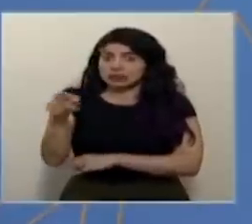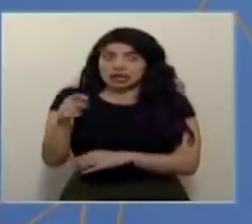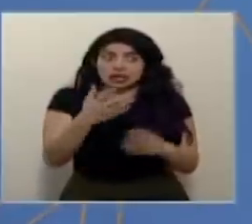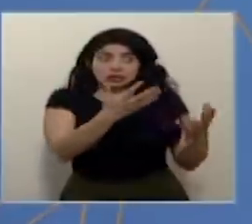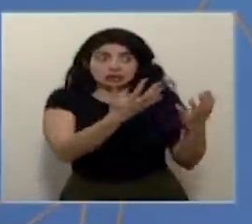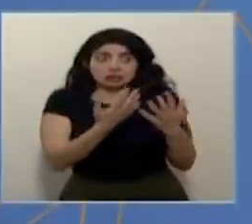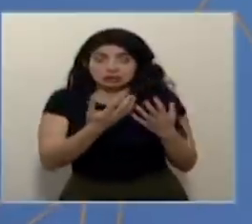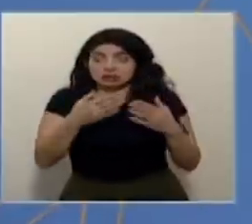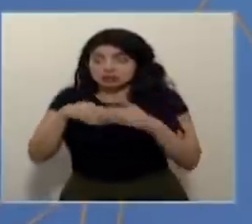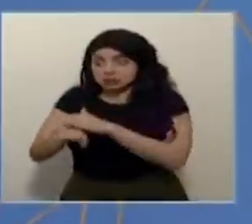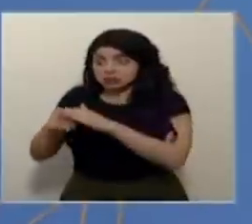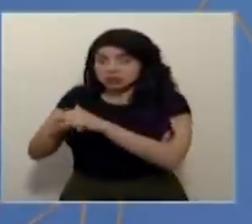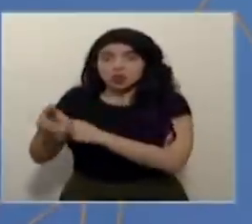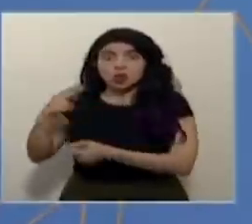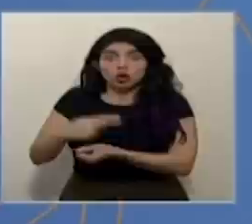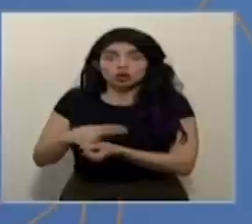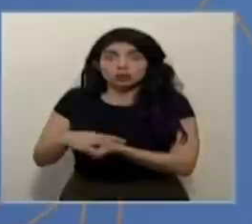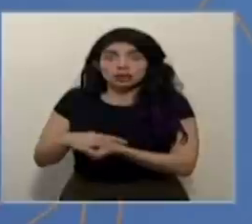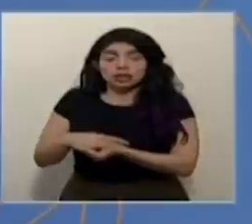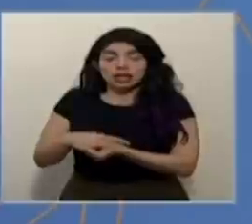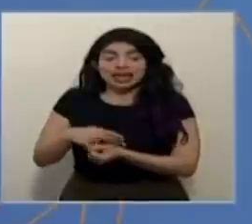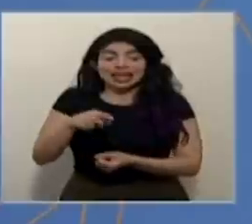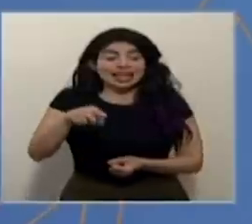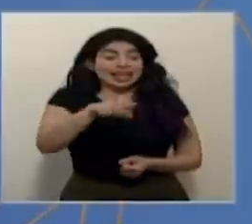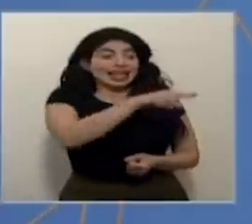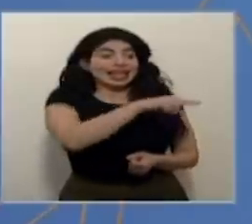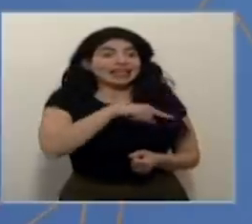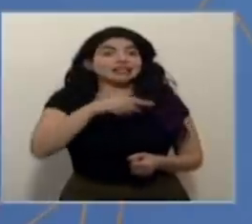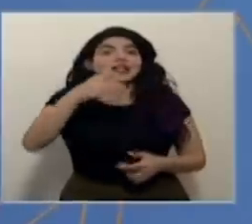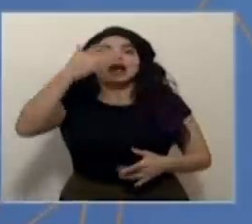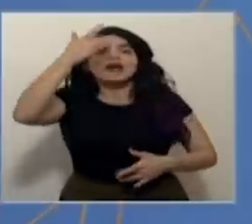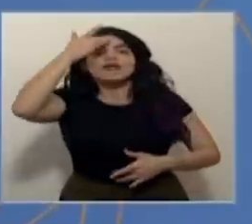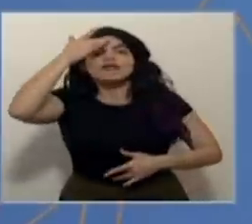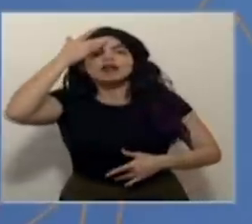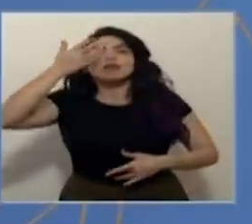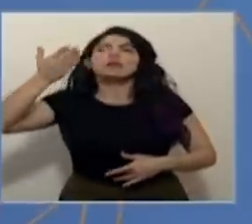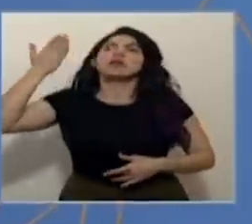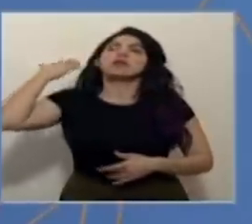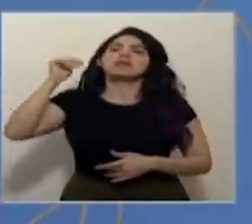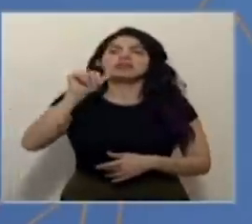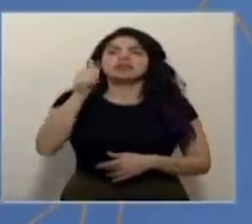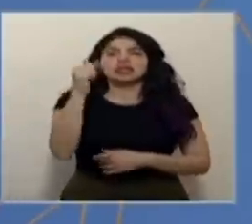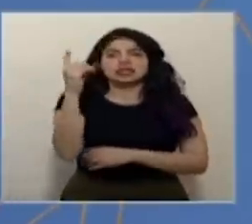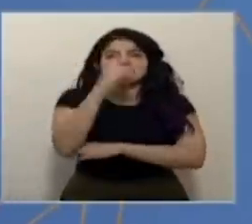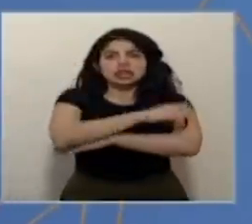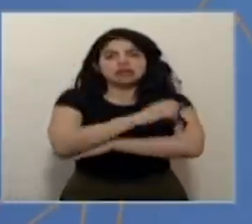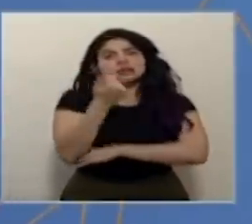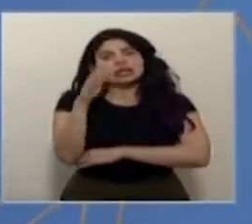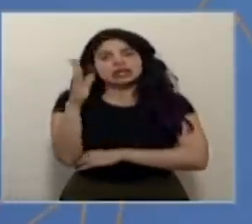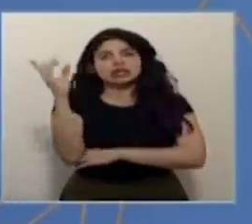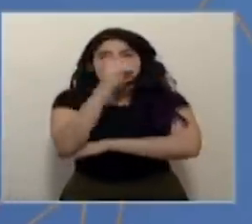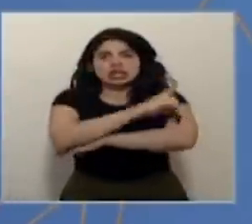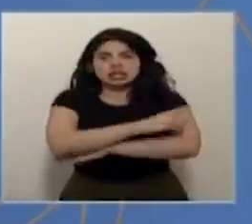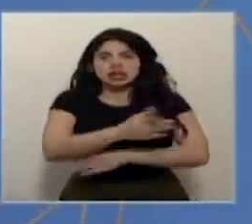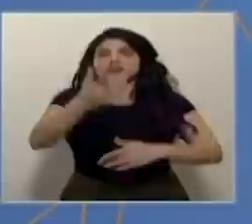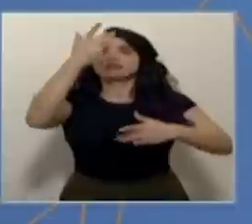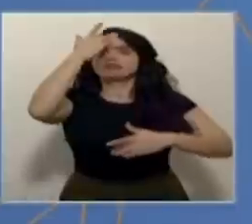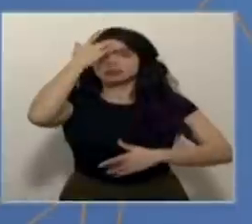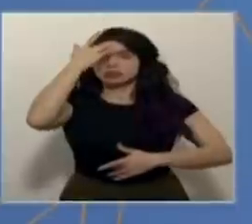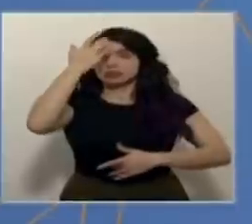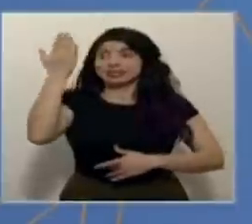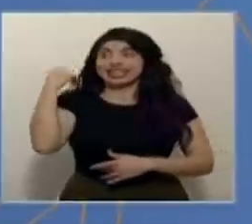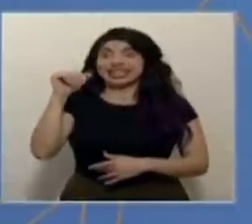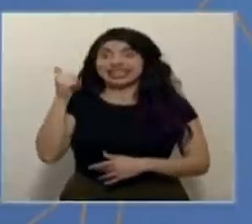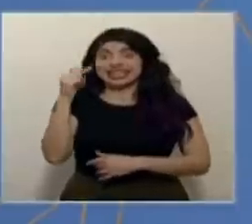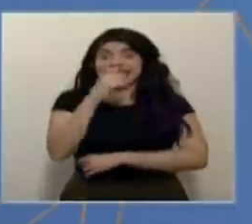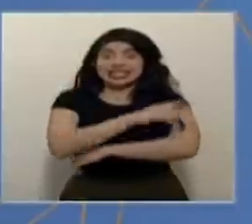internando en estos momentos son los que se enfermaron probablemente hace 10 días o 15 días. Y hace 10